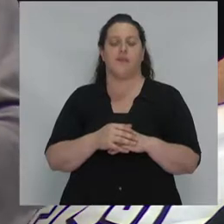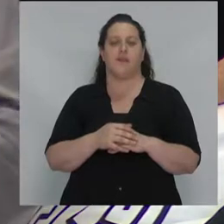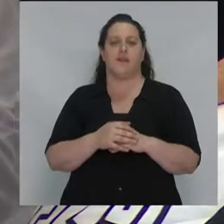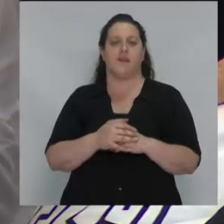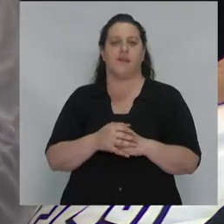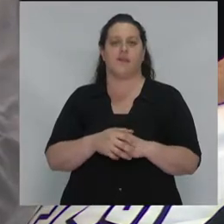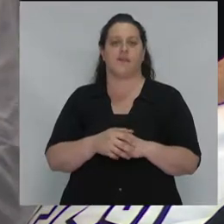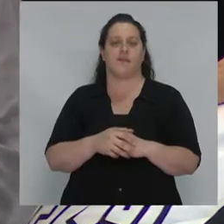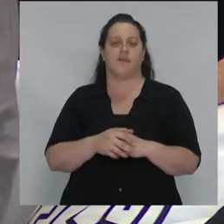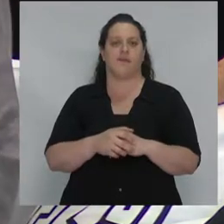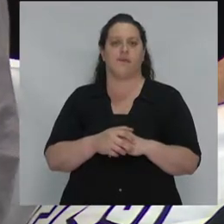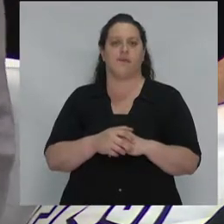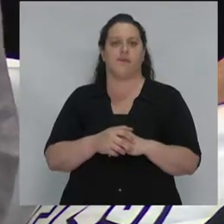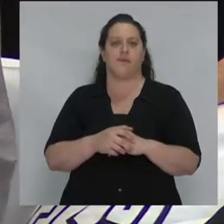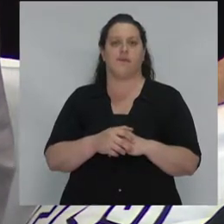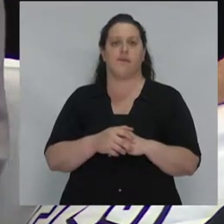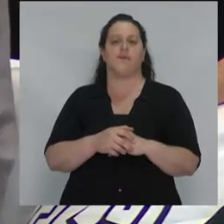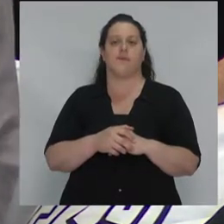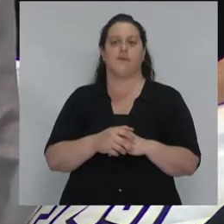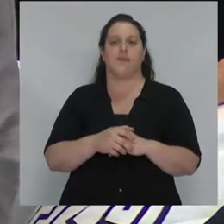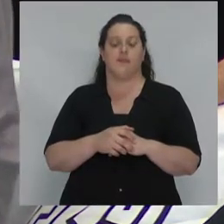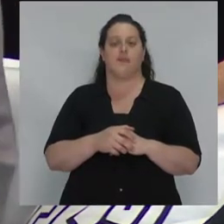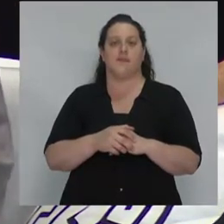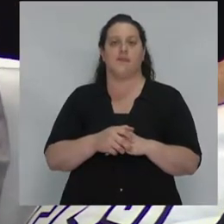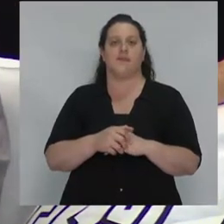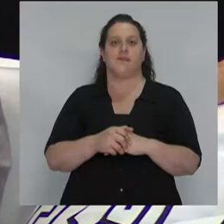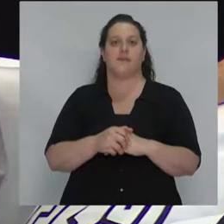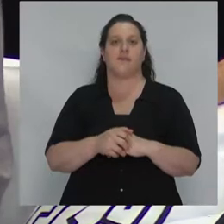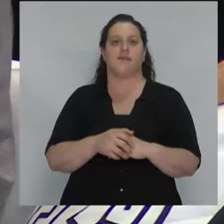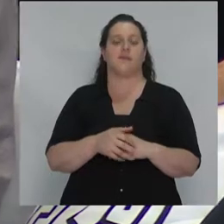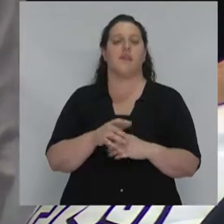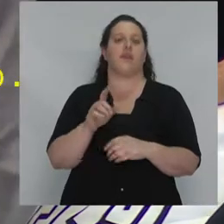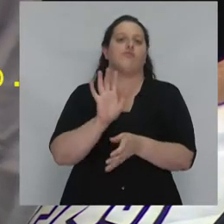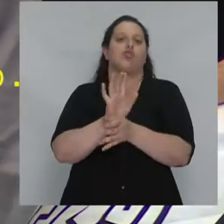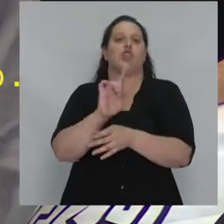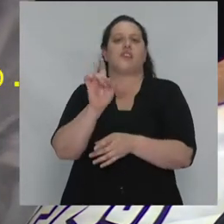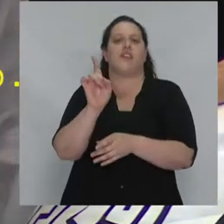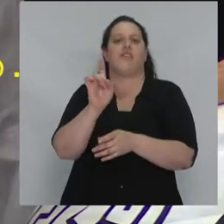que no significa que el neoliberalismo ha desaparecido del mundo.